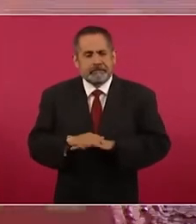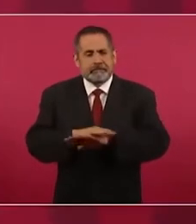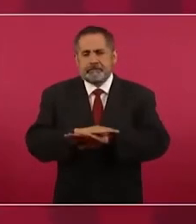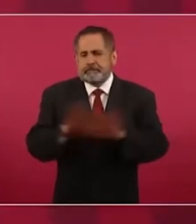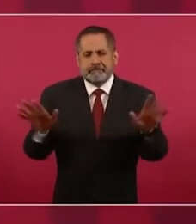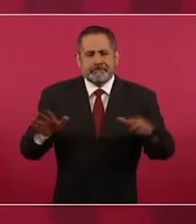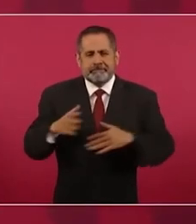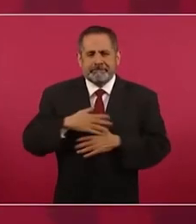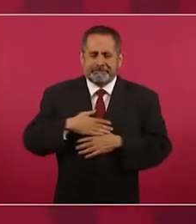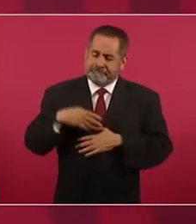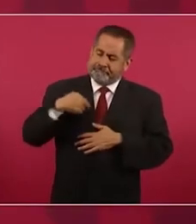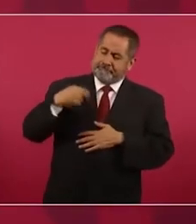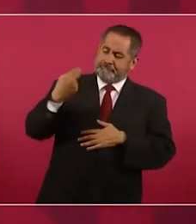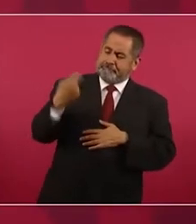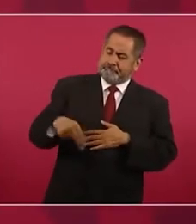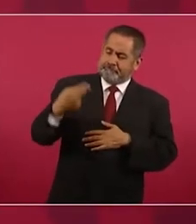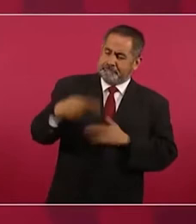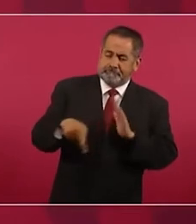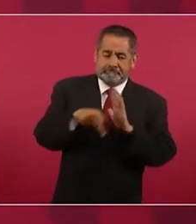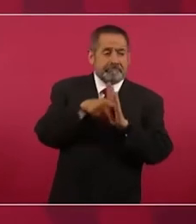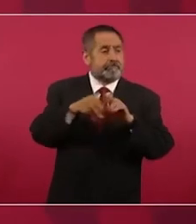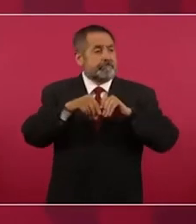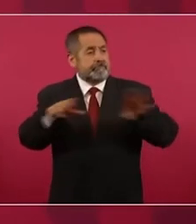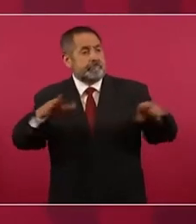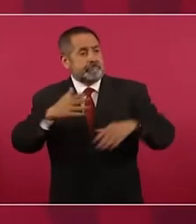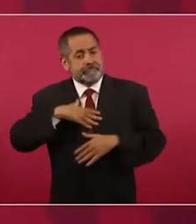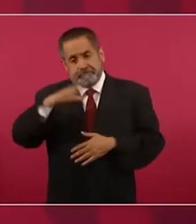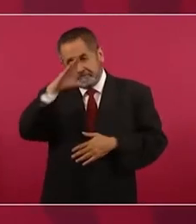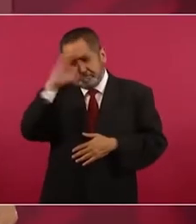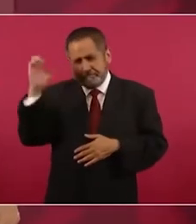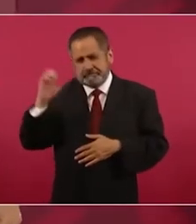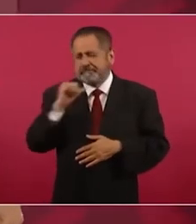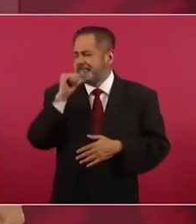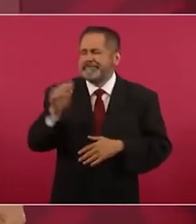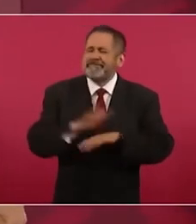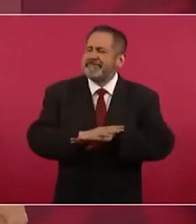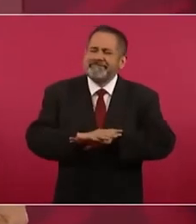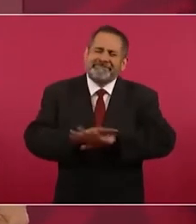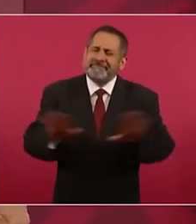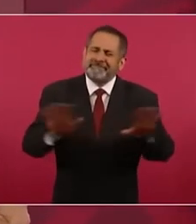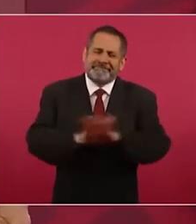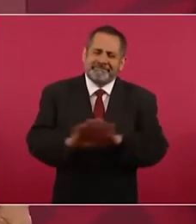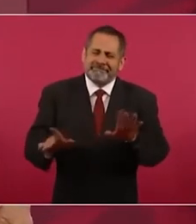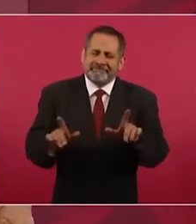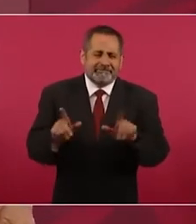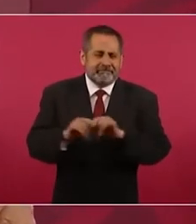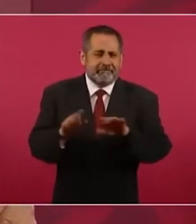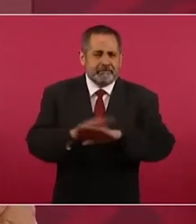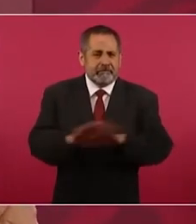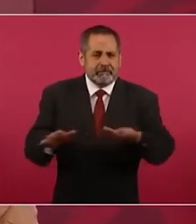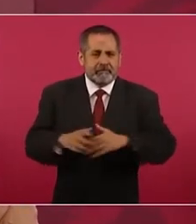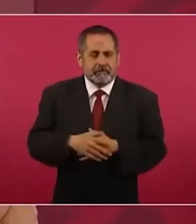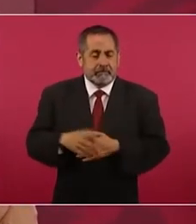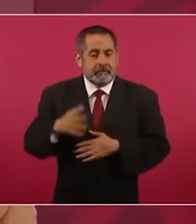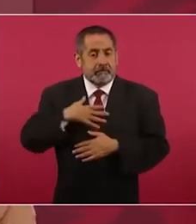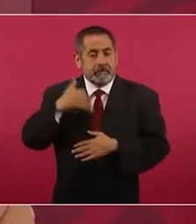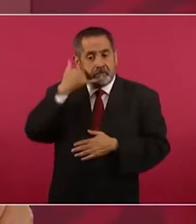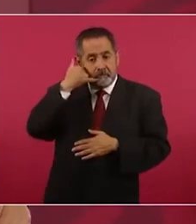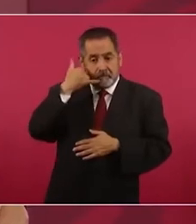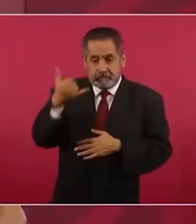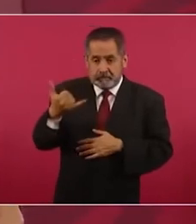aparezcan ni fotos y cancelo mi teléfono